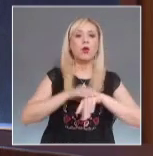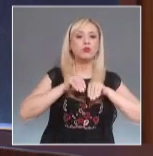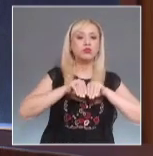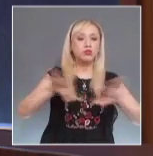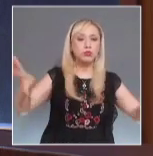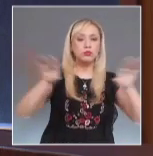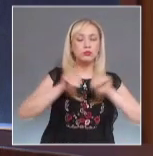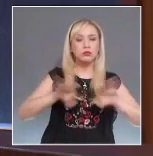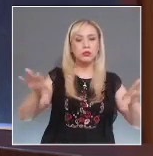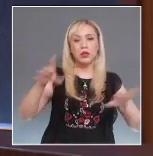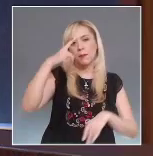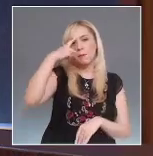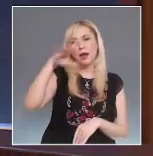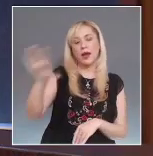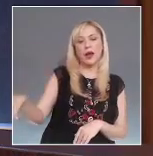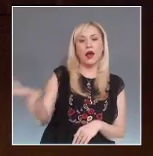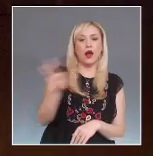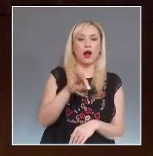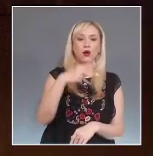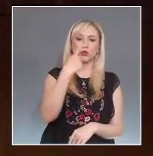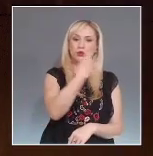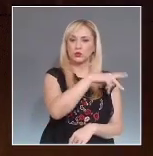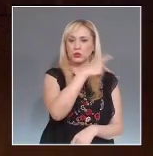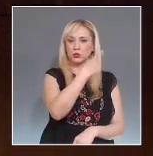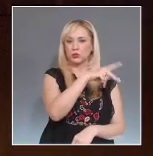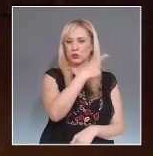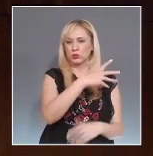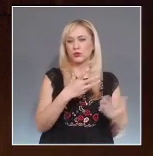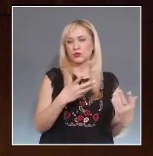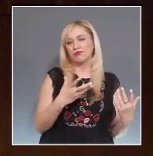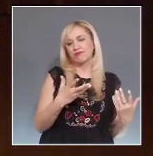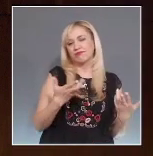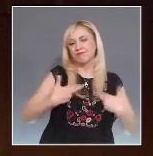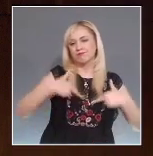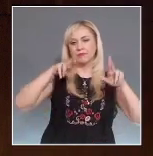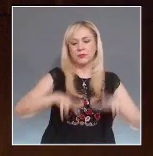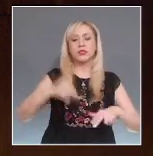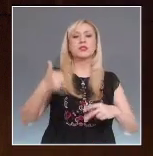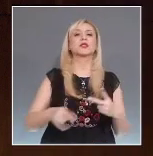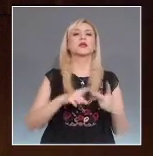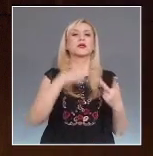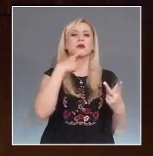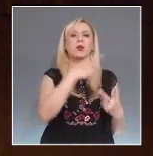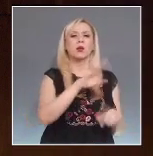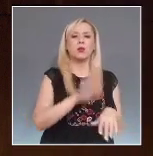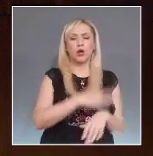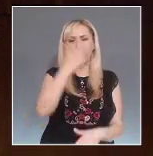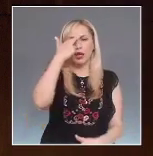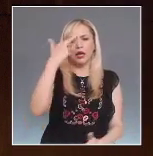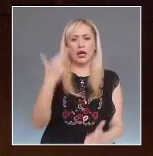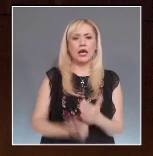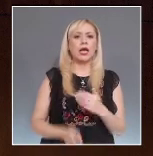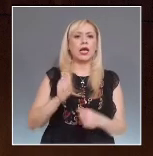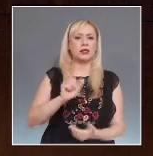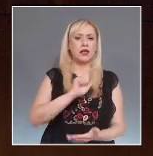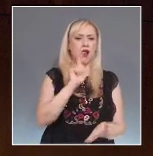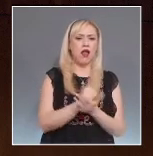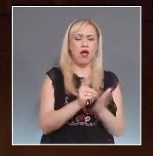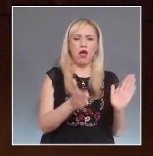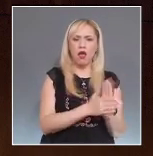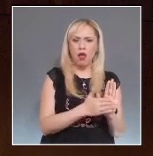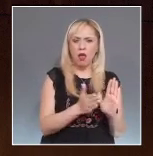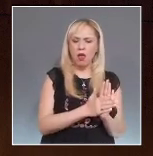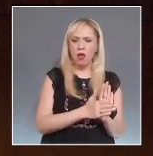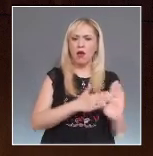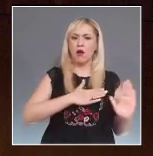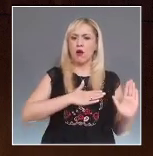cual se elegiría al coordinador del Frente y la otra demanda por presunta vulneración a los principios de legalidad, certeza y equidad en